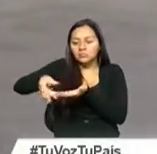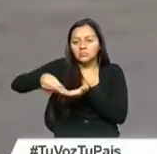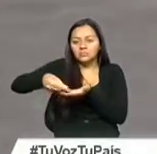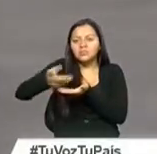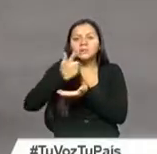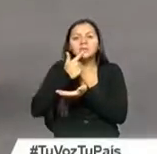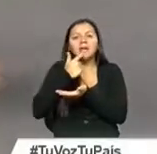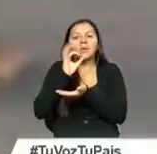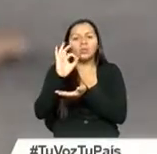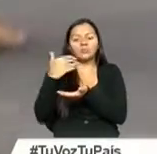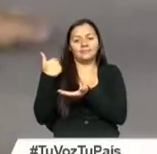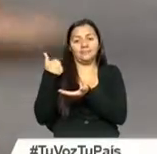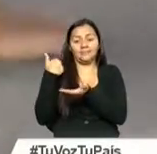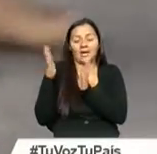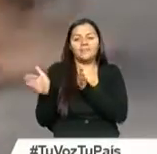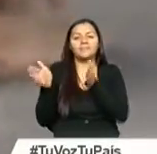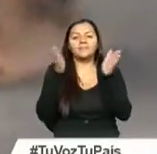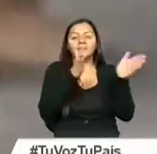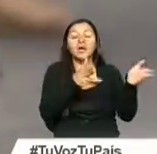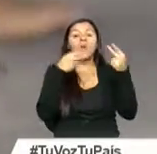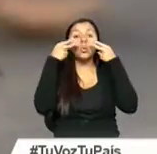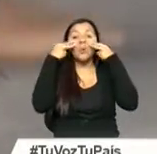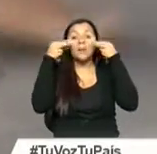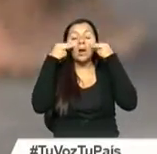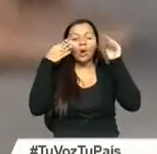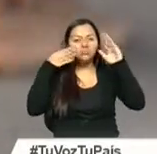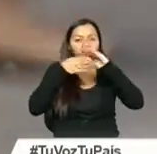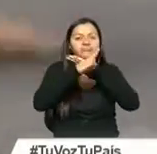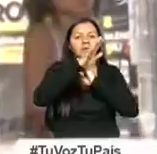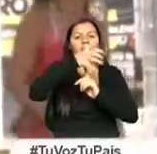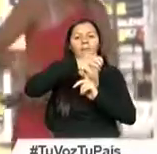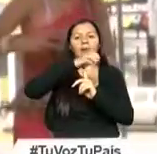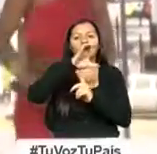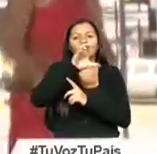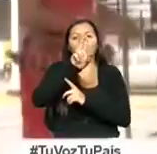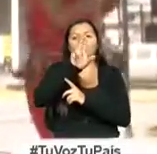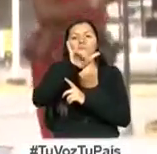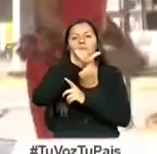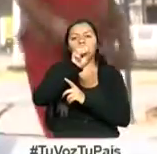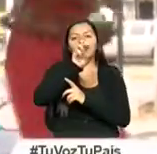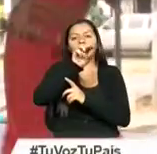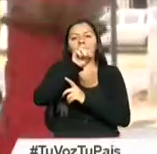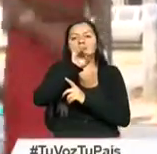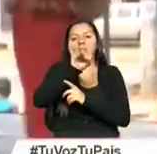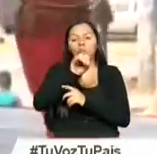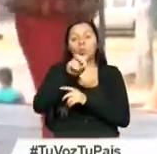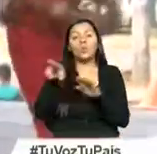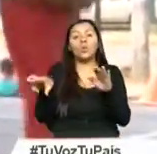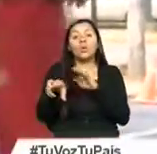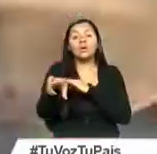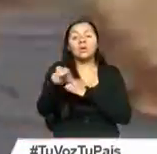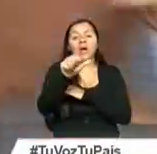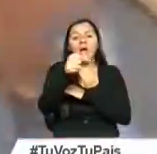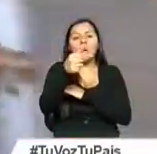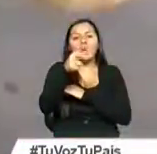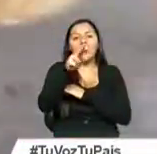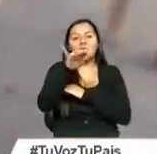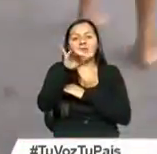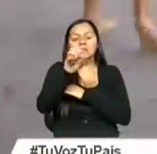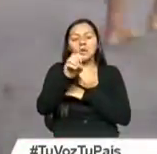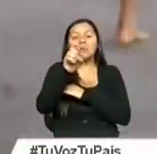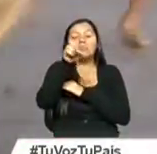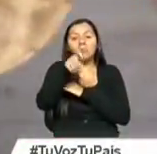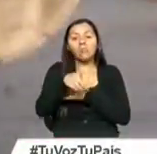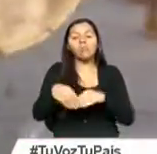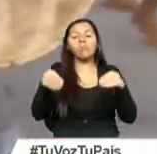es también el primer punto en los tours hacia Cuyabeno o para viajar al río Aguarico. Entre las facilidades turísticas están la